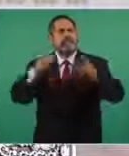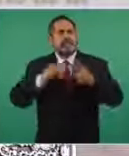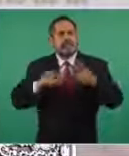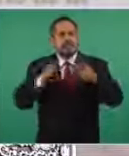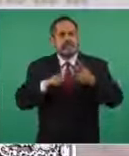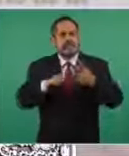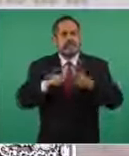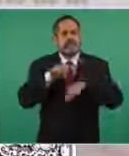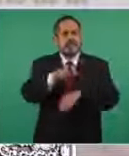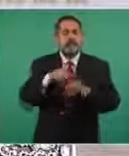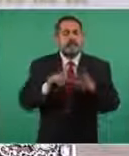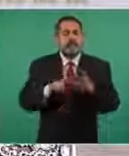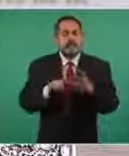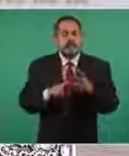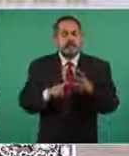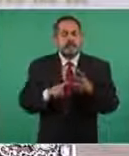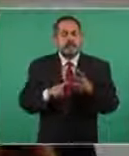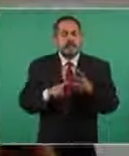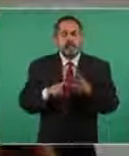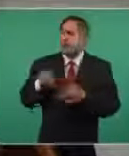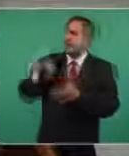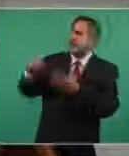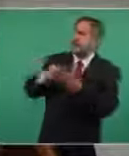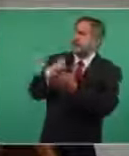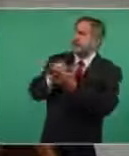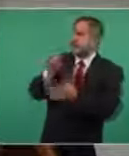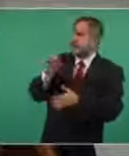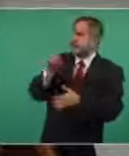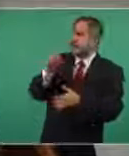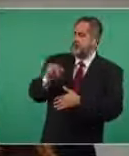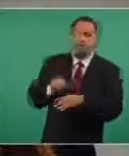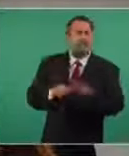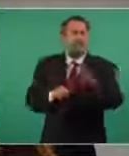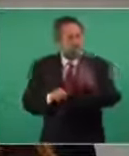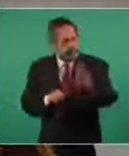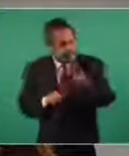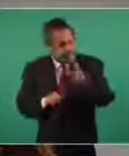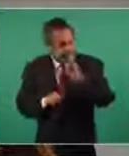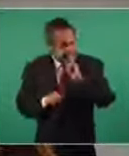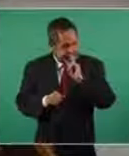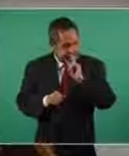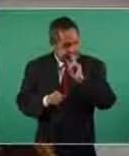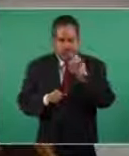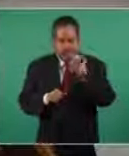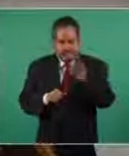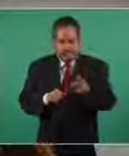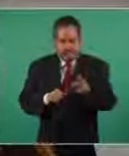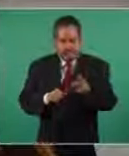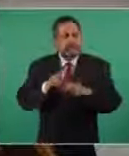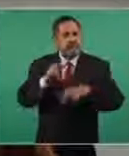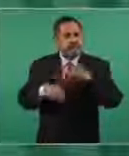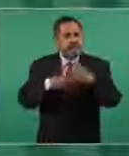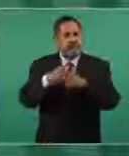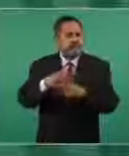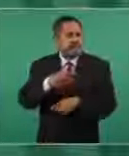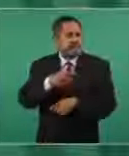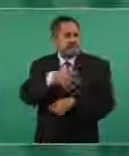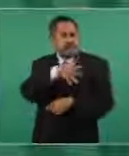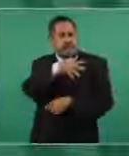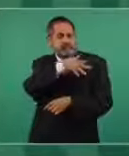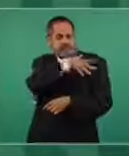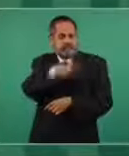Acerca de... Isla de Cedros. Sí, ahí va a estar el almirante.